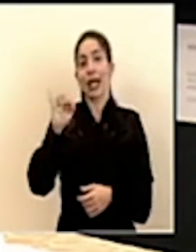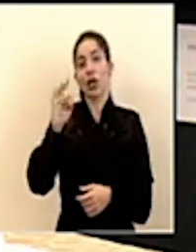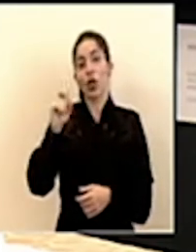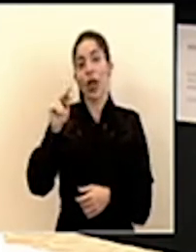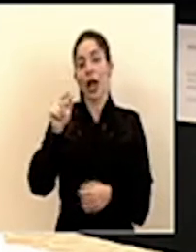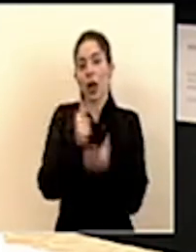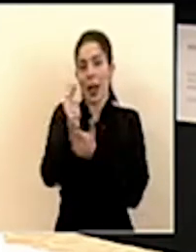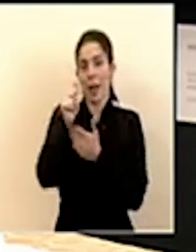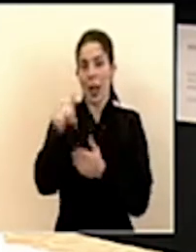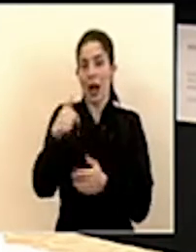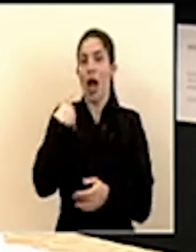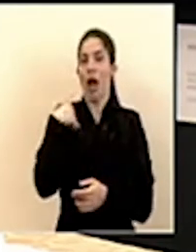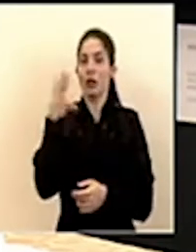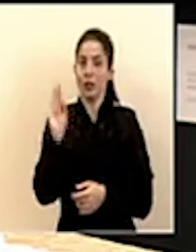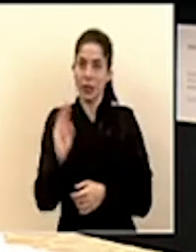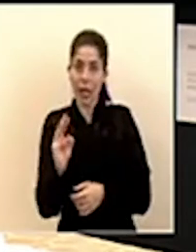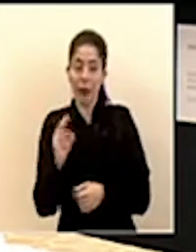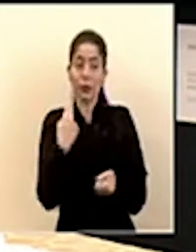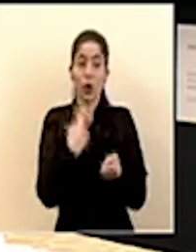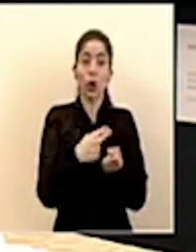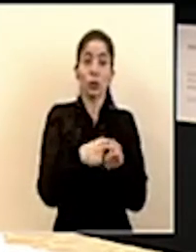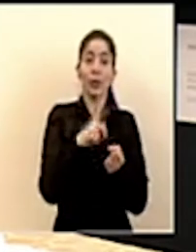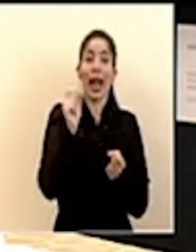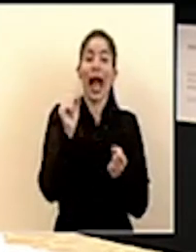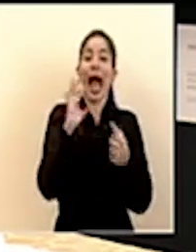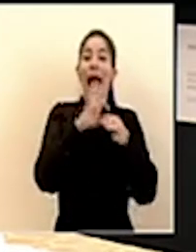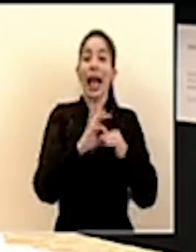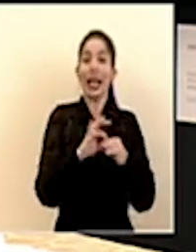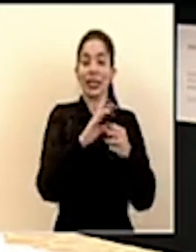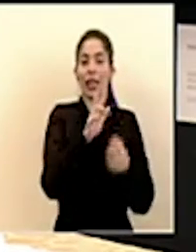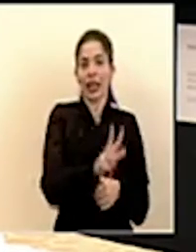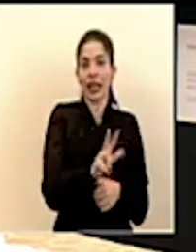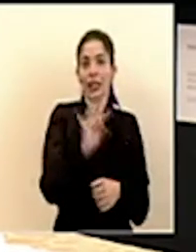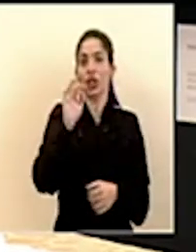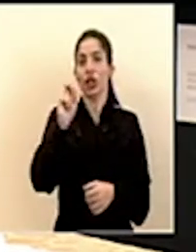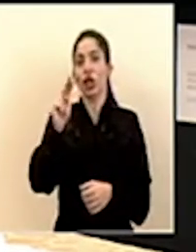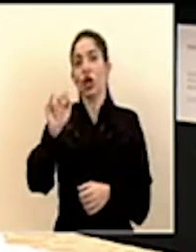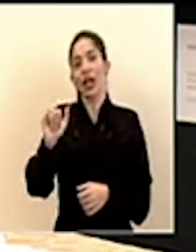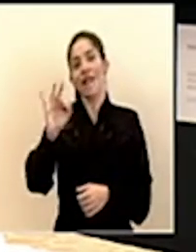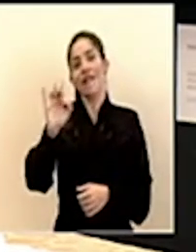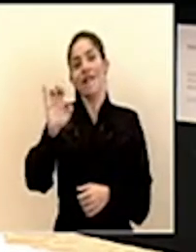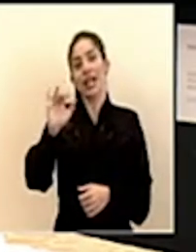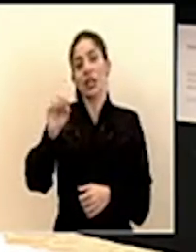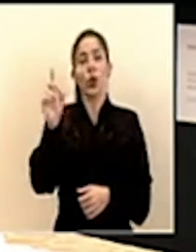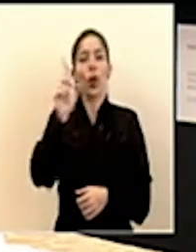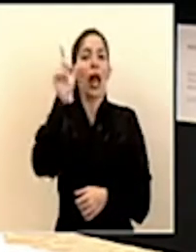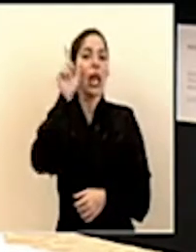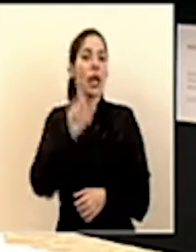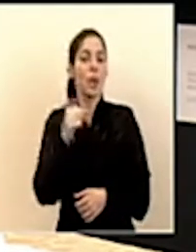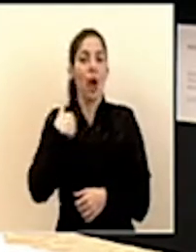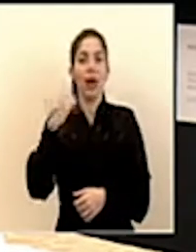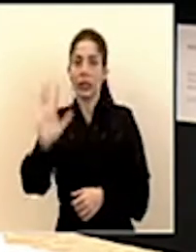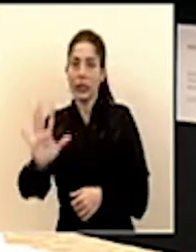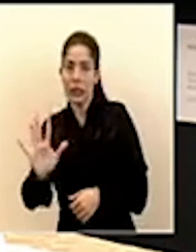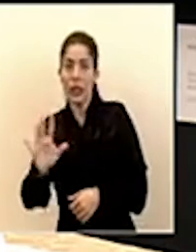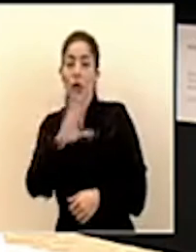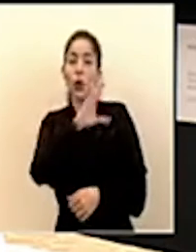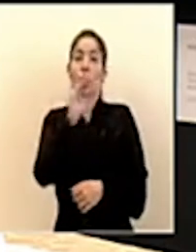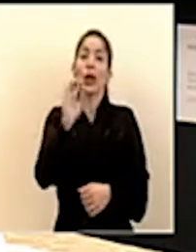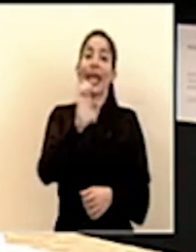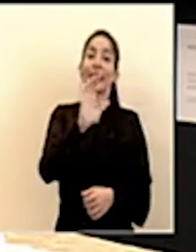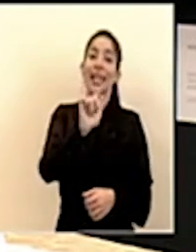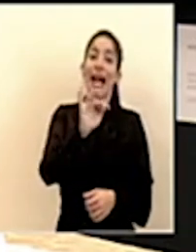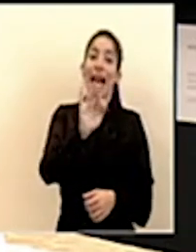Liberia tiene seis el hospital de la Anexión tiene tres Tonifacio en Limón tiene cinco y el